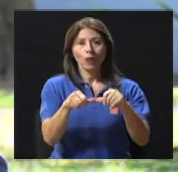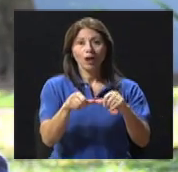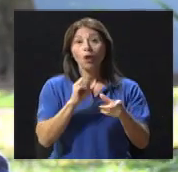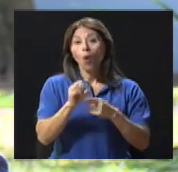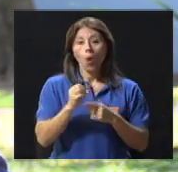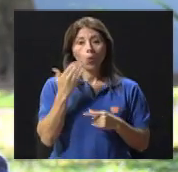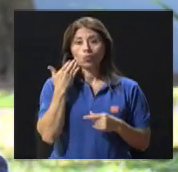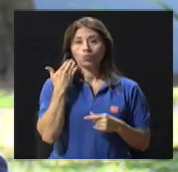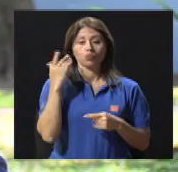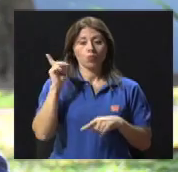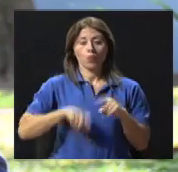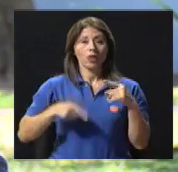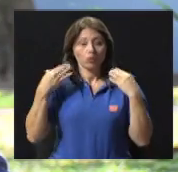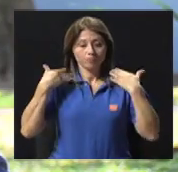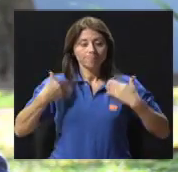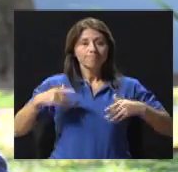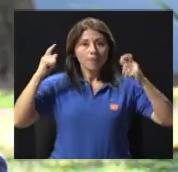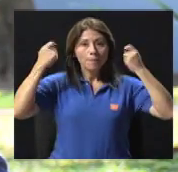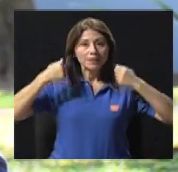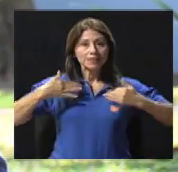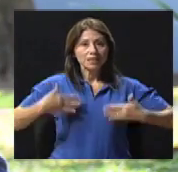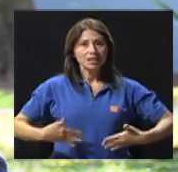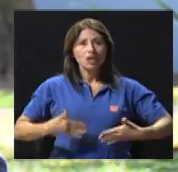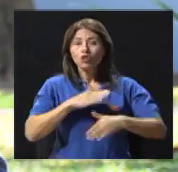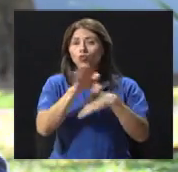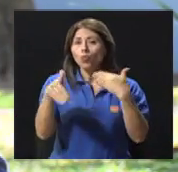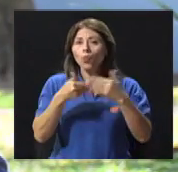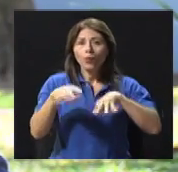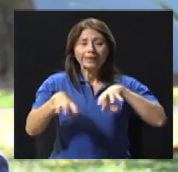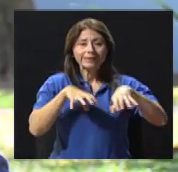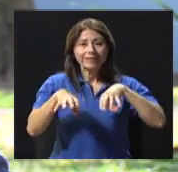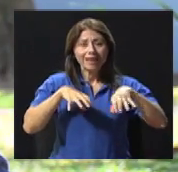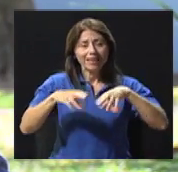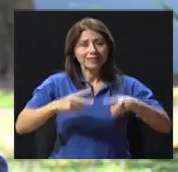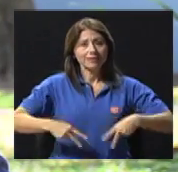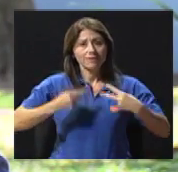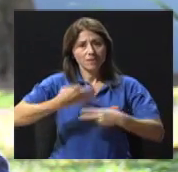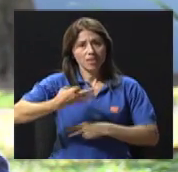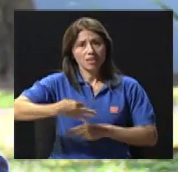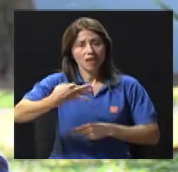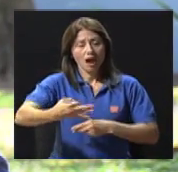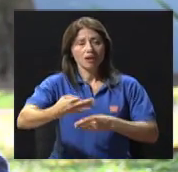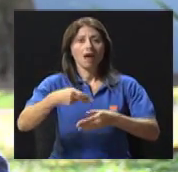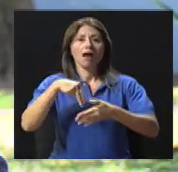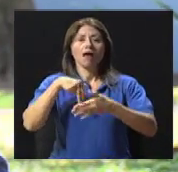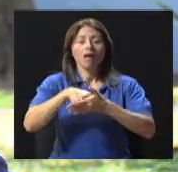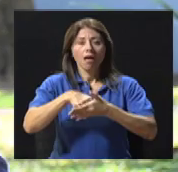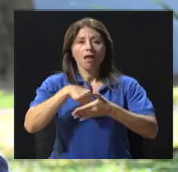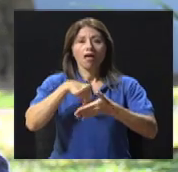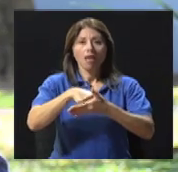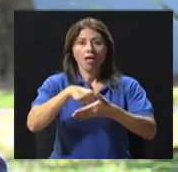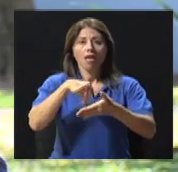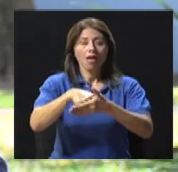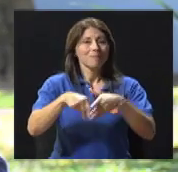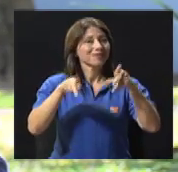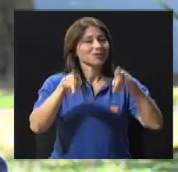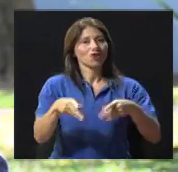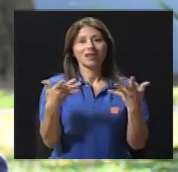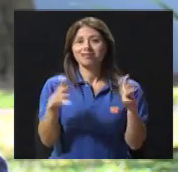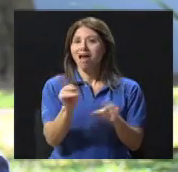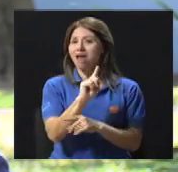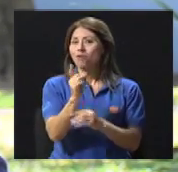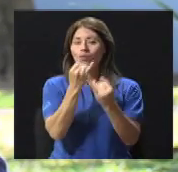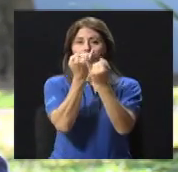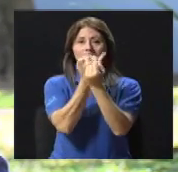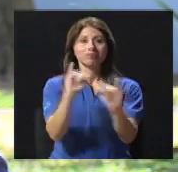Todas las actividades de la vida diaria se van a ver implicadas, se van a ver obstaculizadas porque la autonomía se pierde